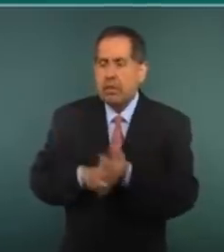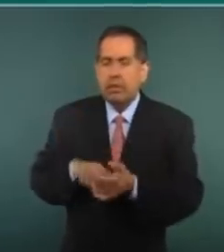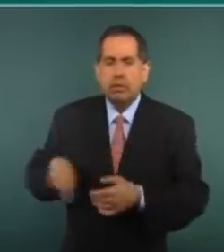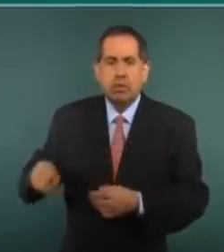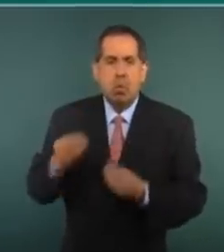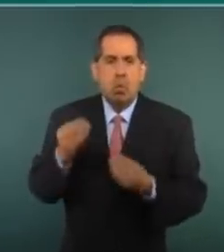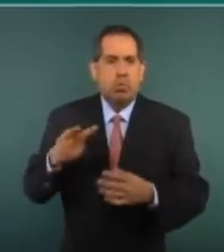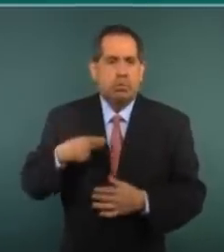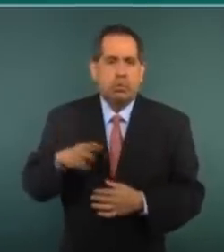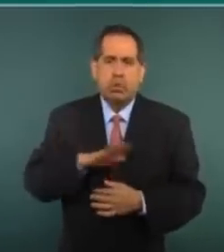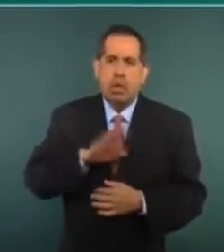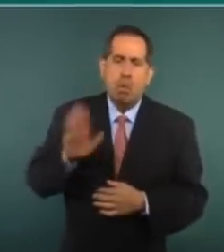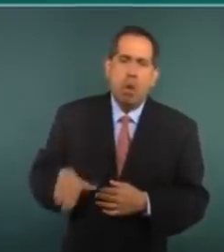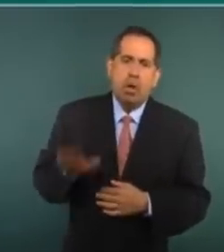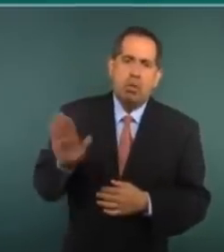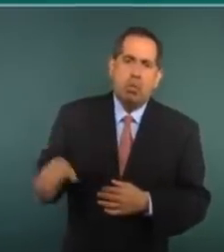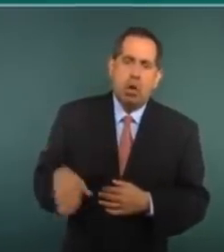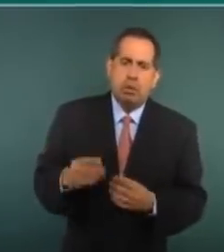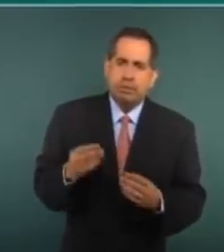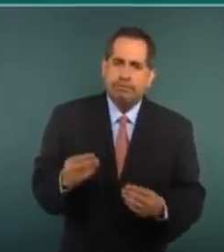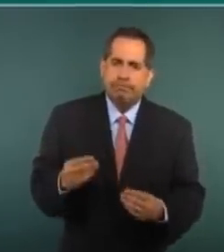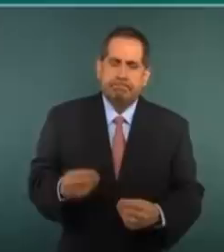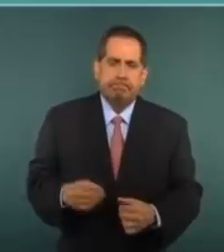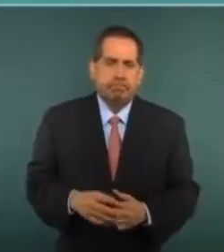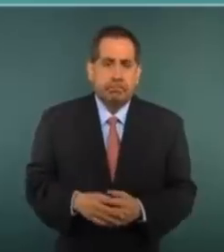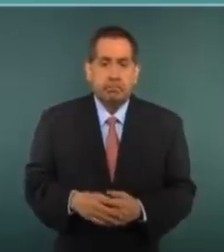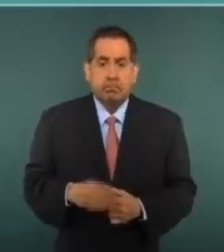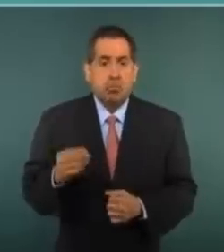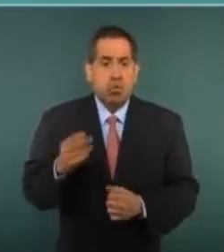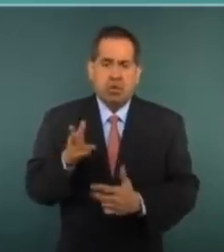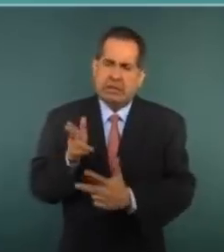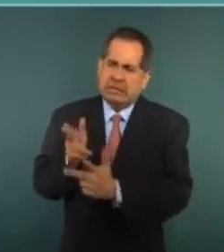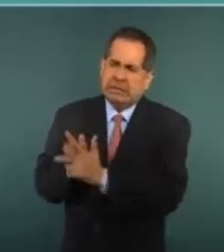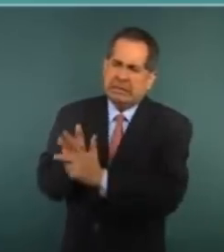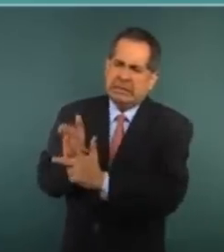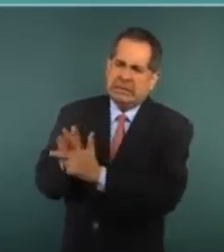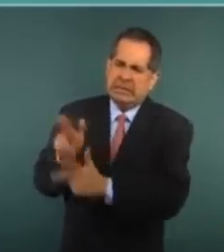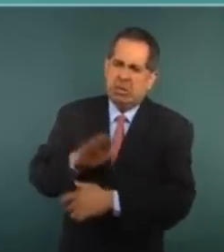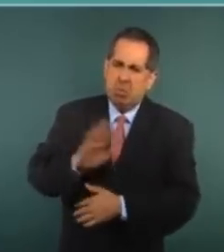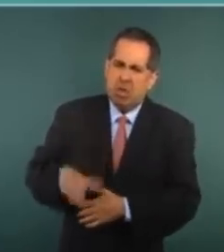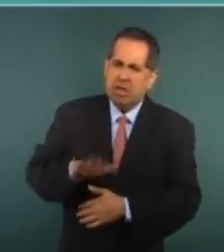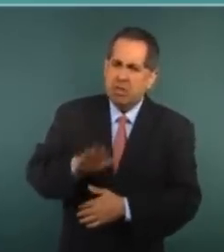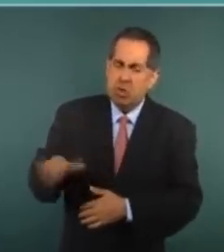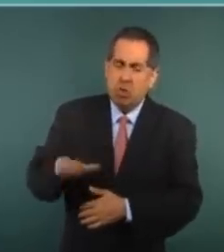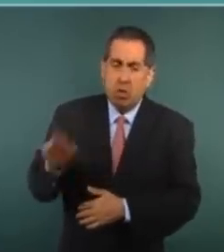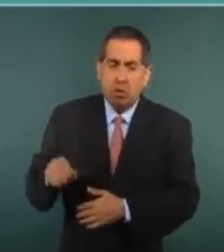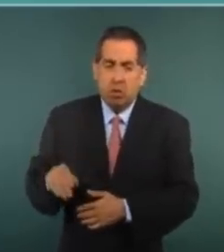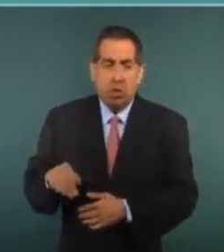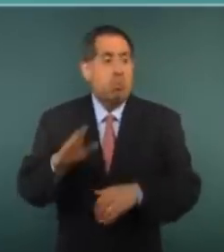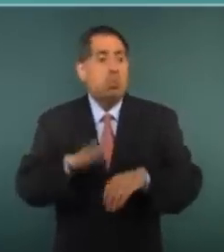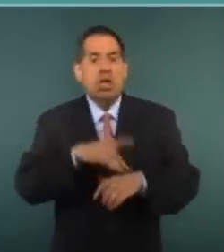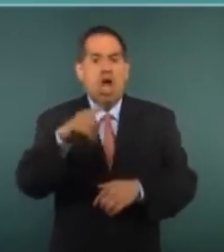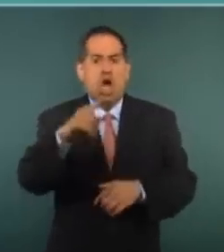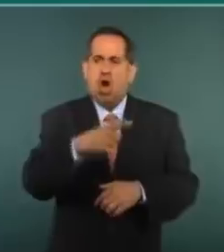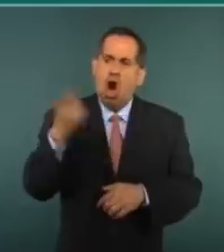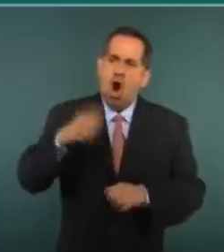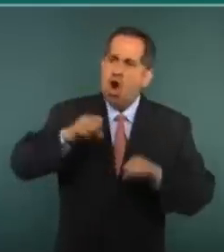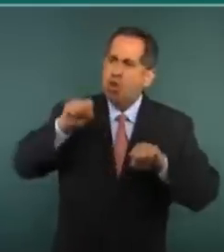muchos asesinados por la imposición.